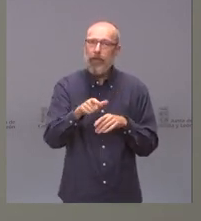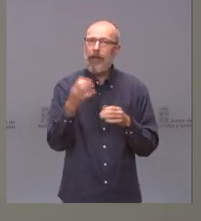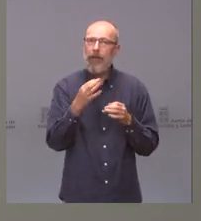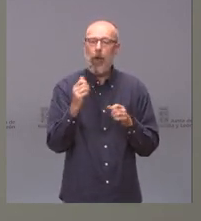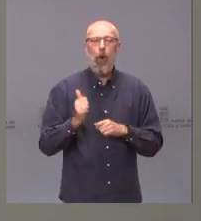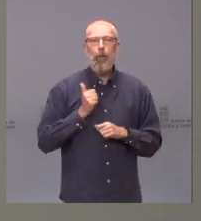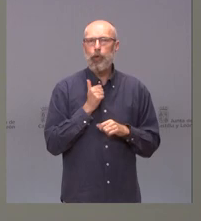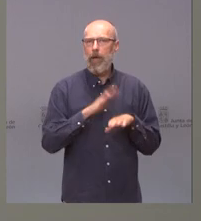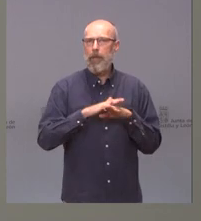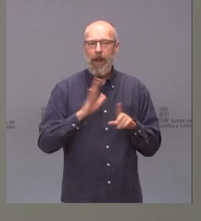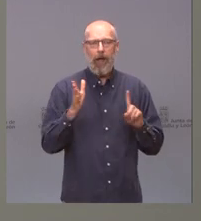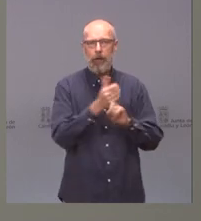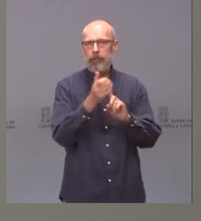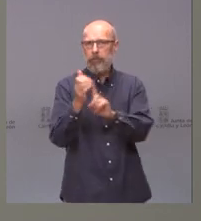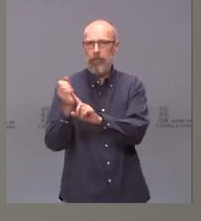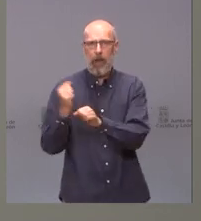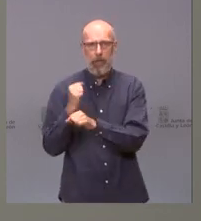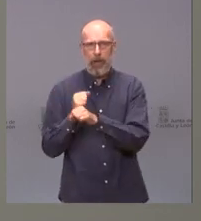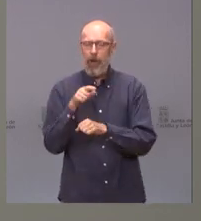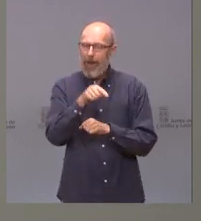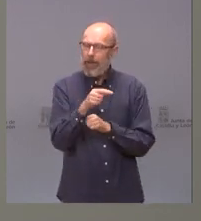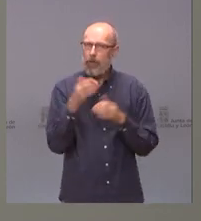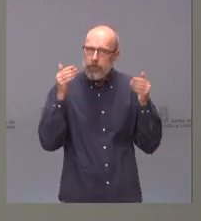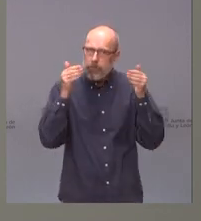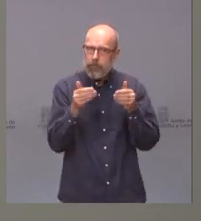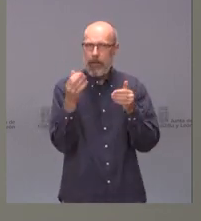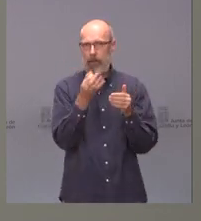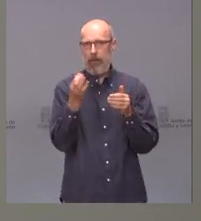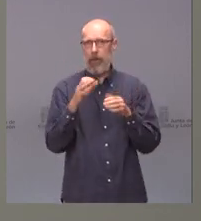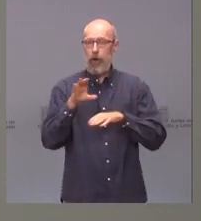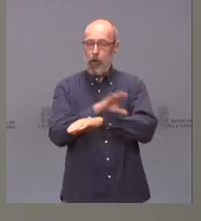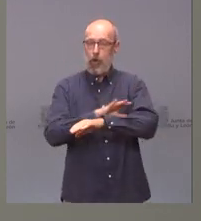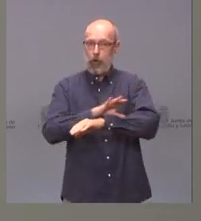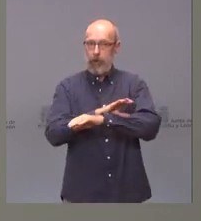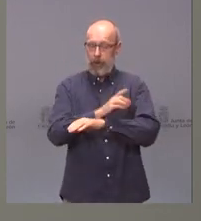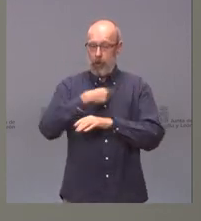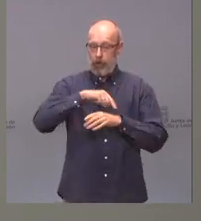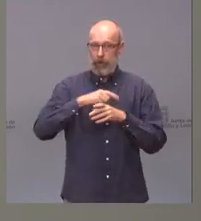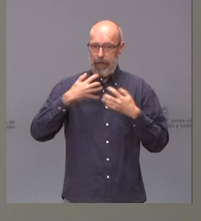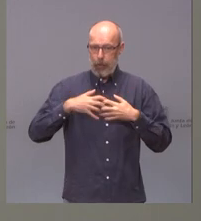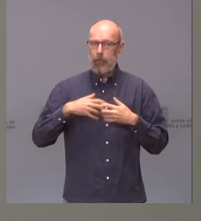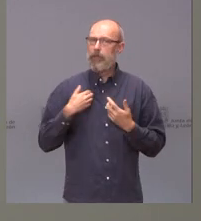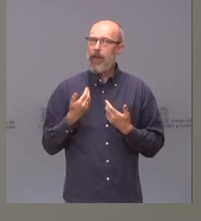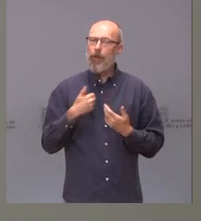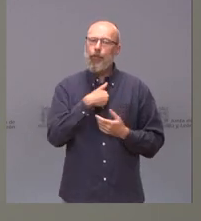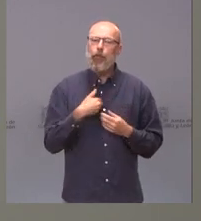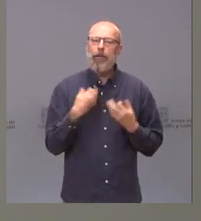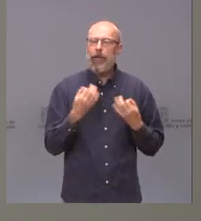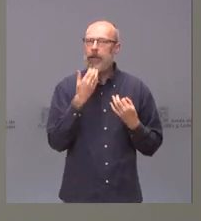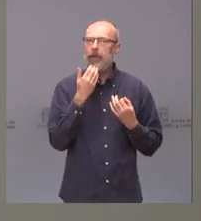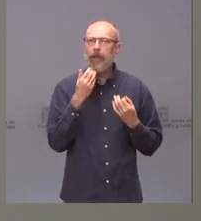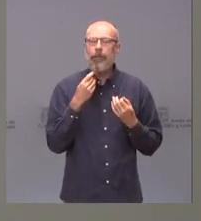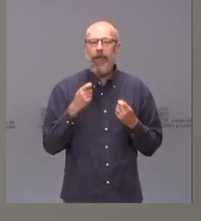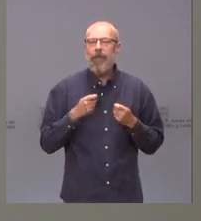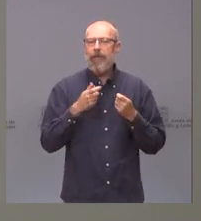tener empleo. Y eso es en lo que nos tenemos que centrar. La Consejería de Empleo y Industria, entre sus funciones, tiene aplicar políticas activas de